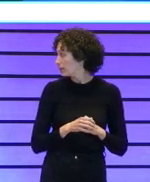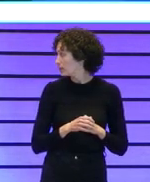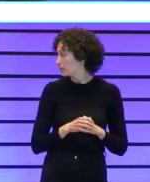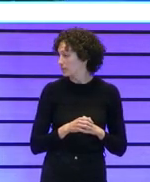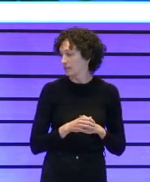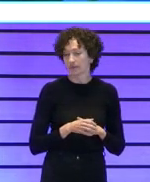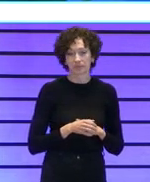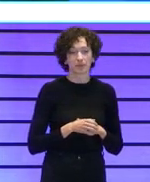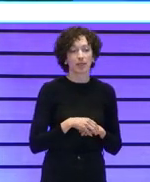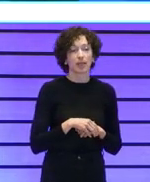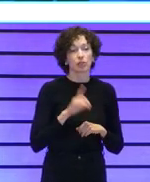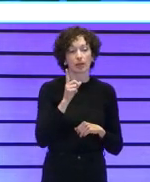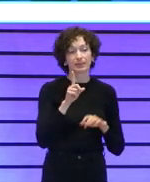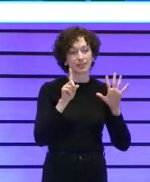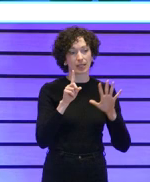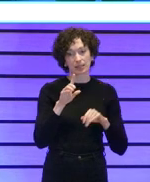solo nos han cabido seis